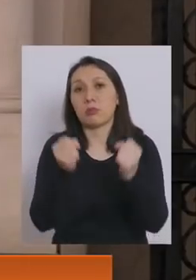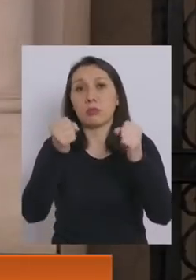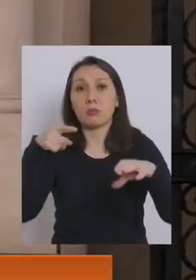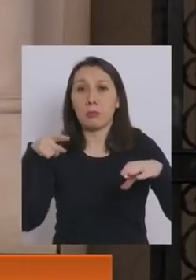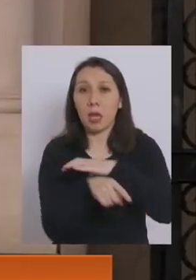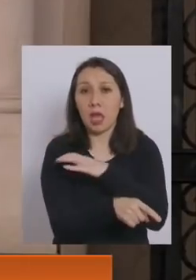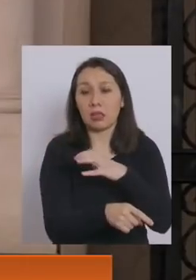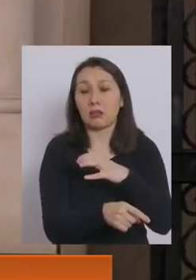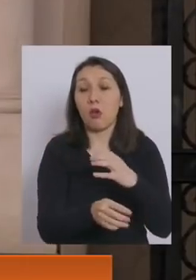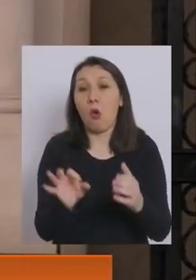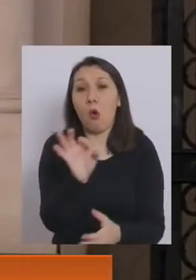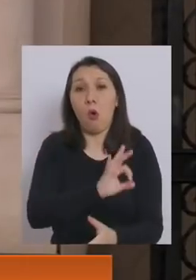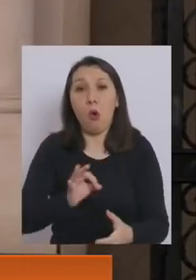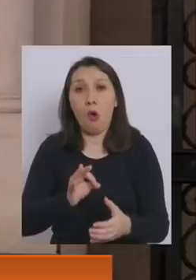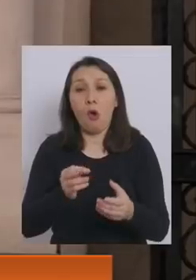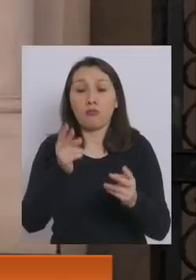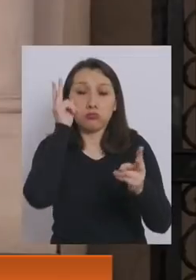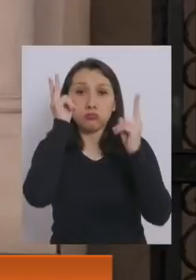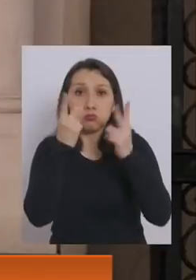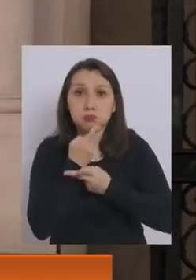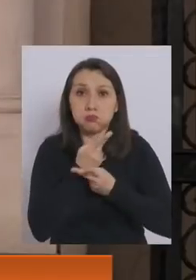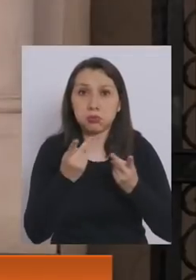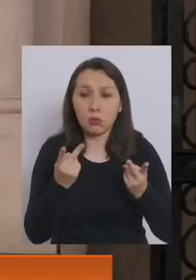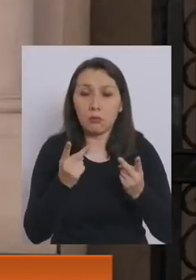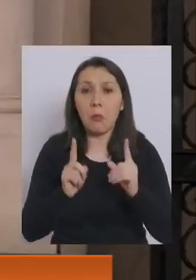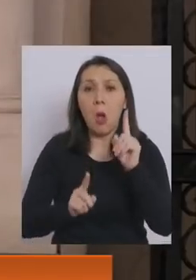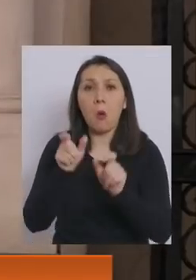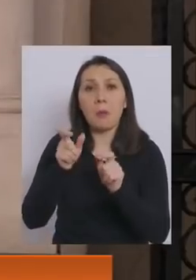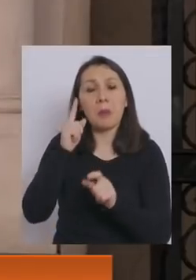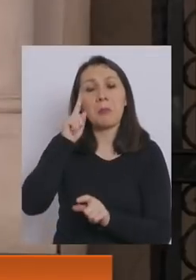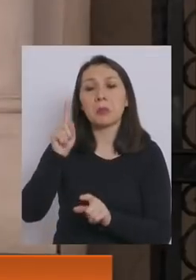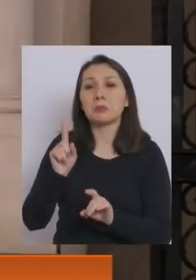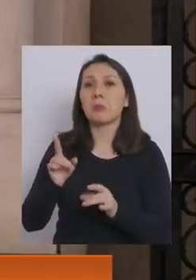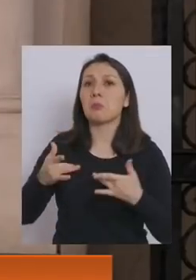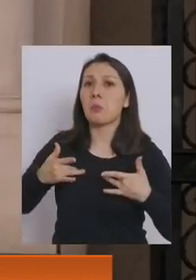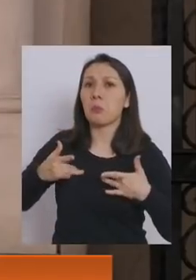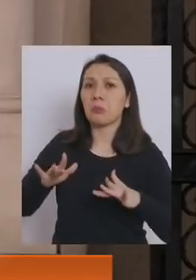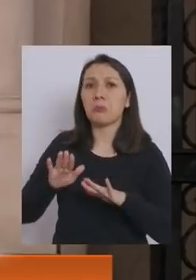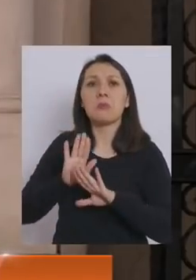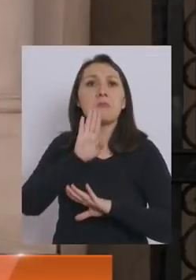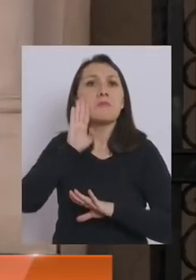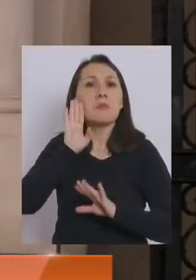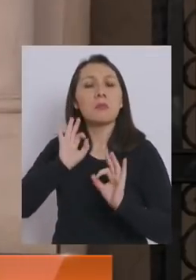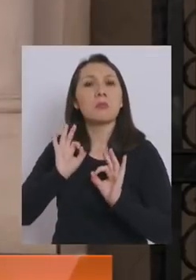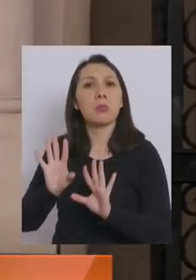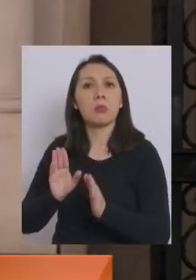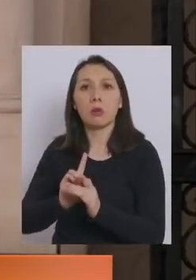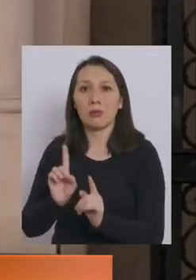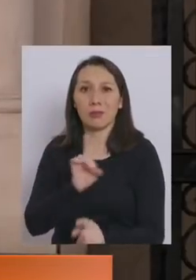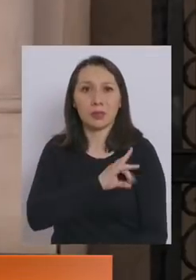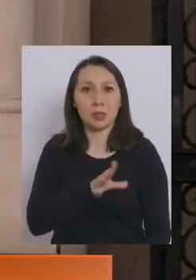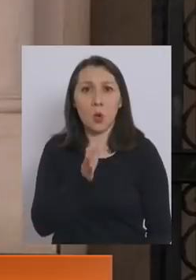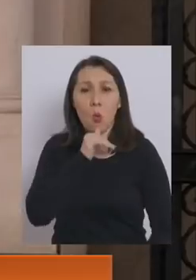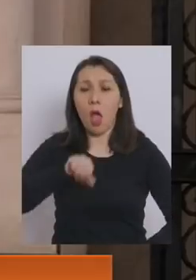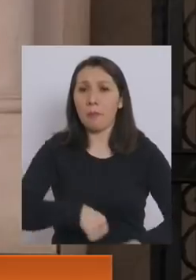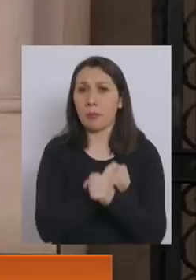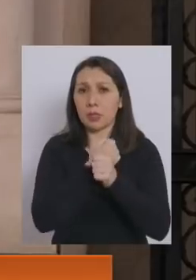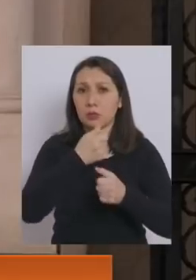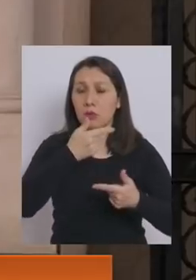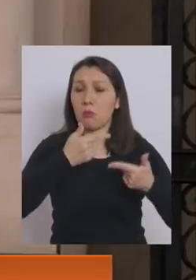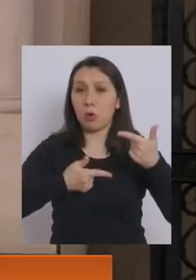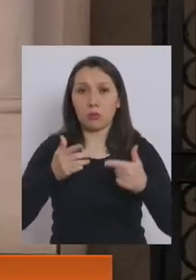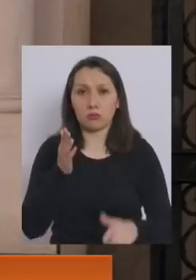el metro o transporte público, algunos pretendan de que queden en la total impunidad. En Chile no existen presos políticos.